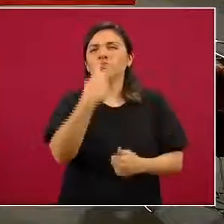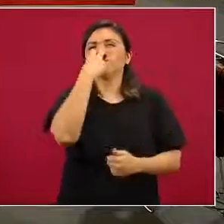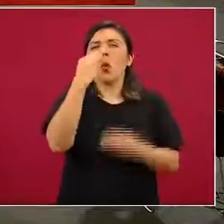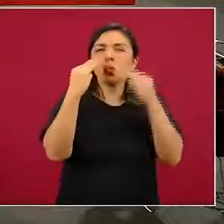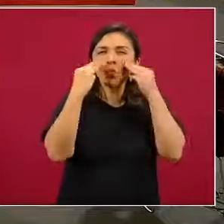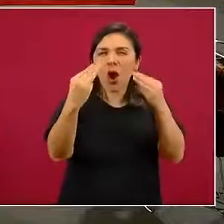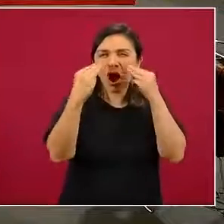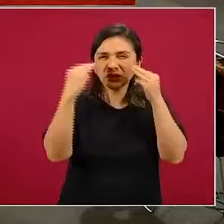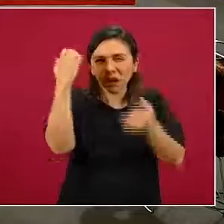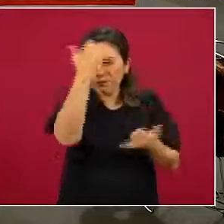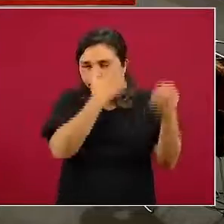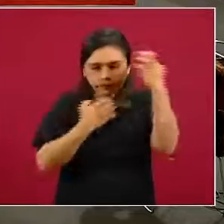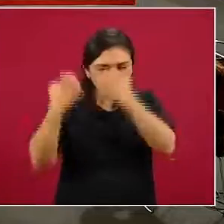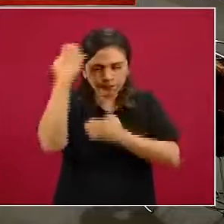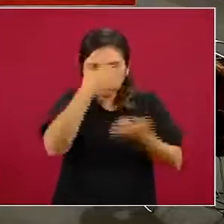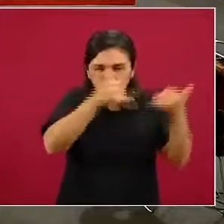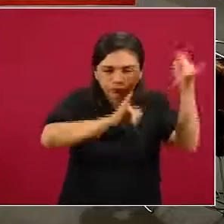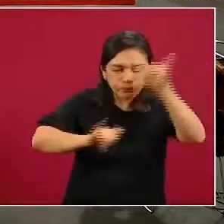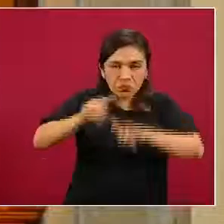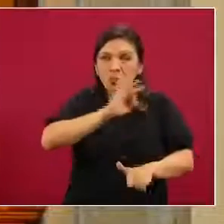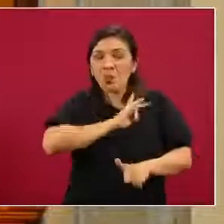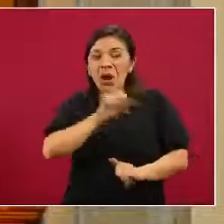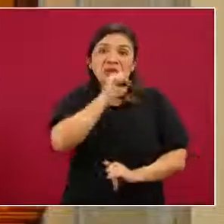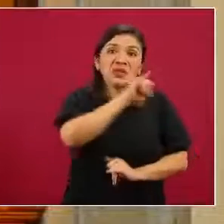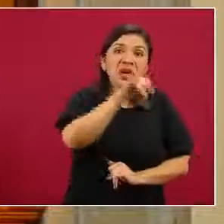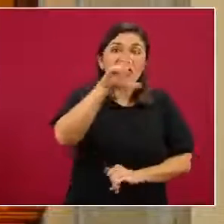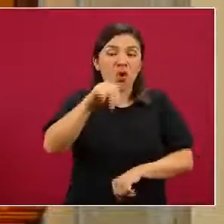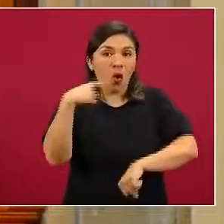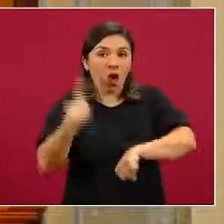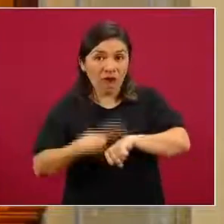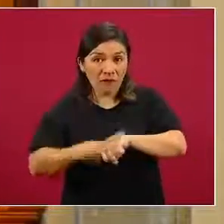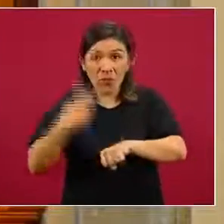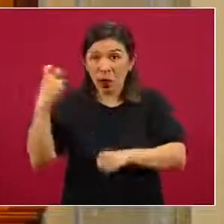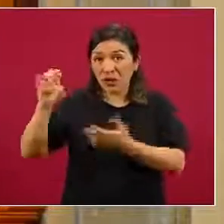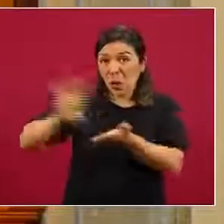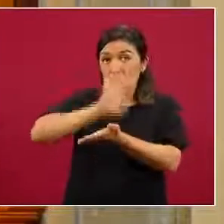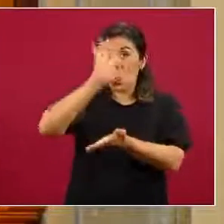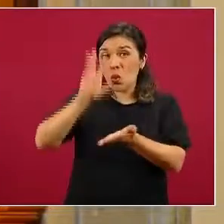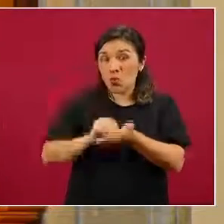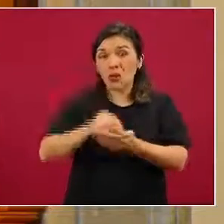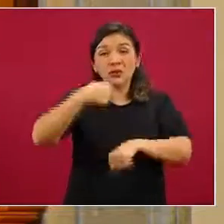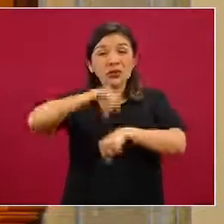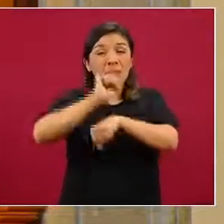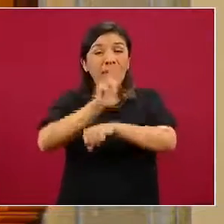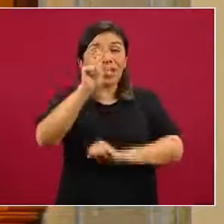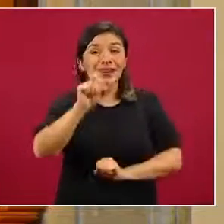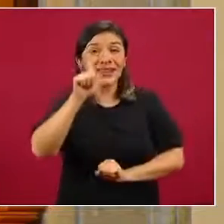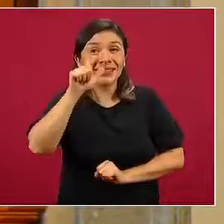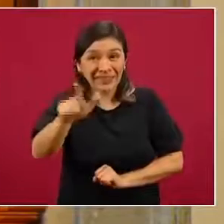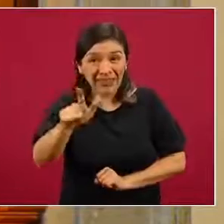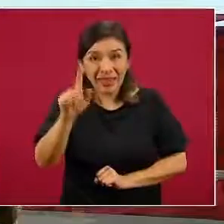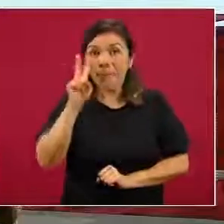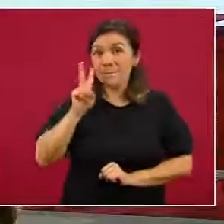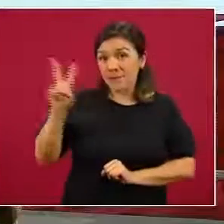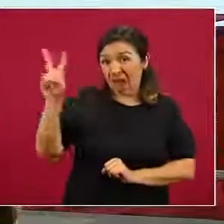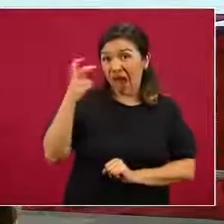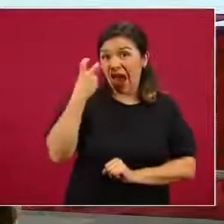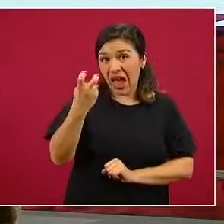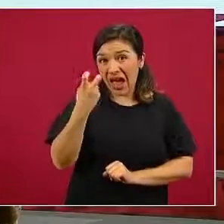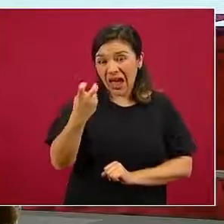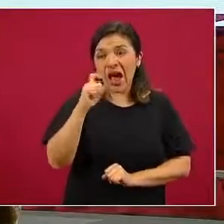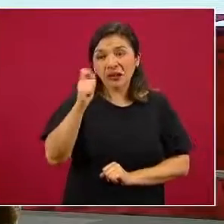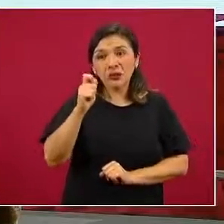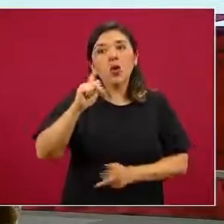muestra para poder confirmar o descartar la enfermedad. Esta totalidad, para efectos de la semana 37, la vemos nuevamente